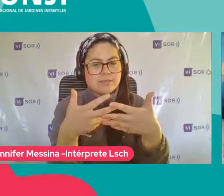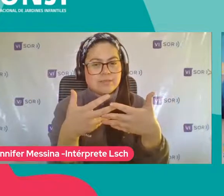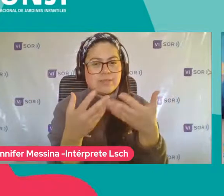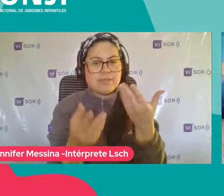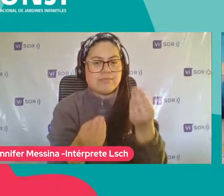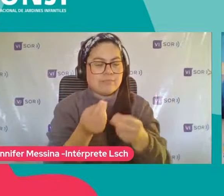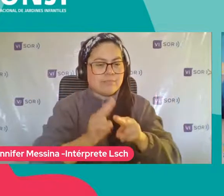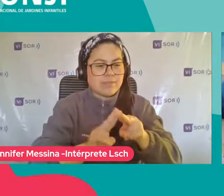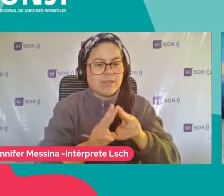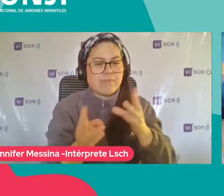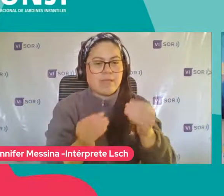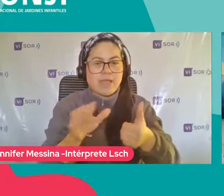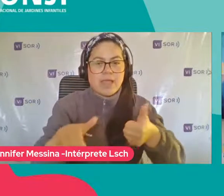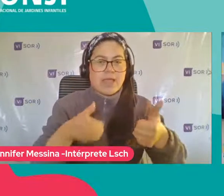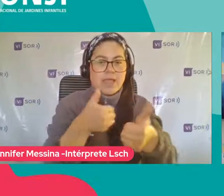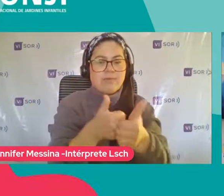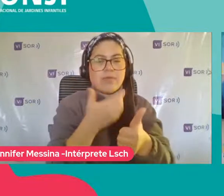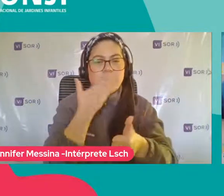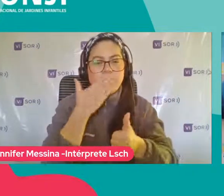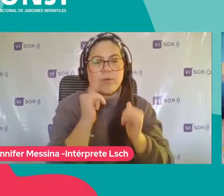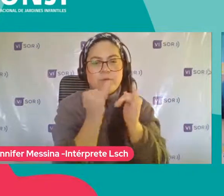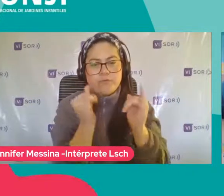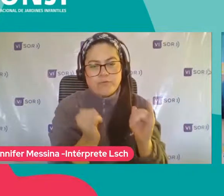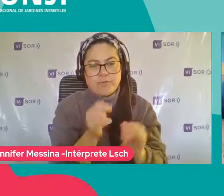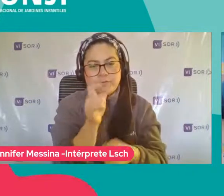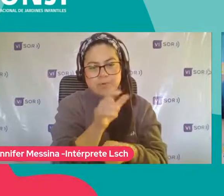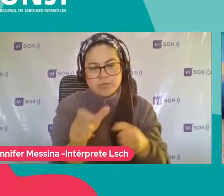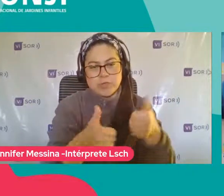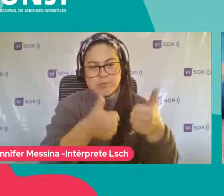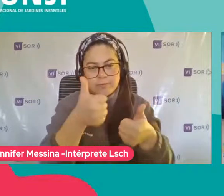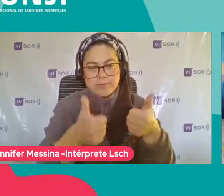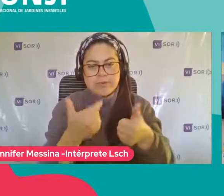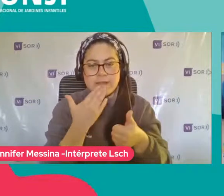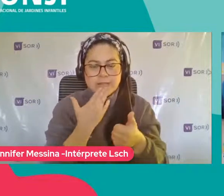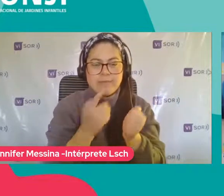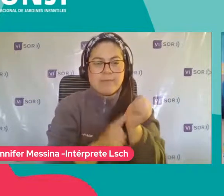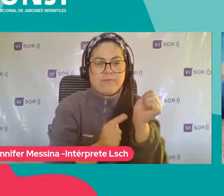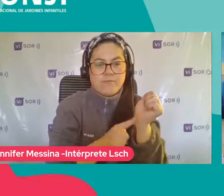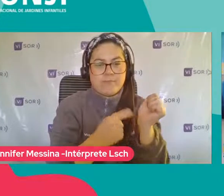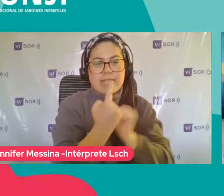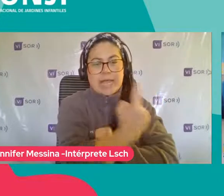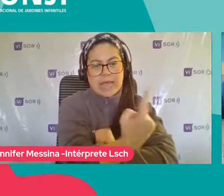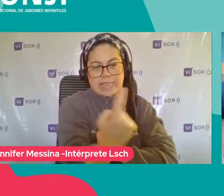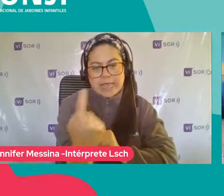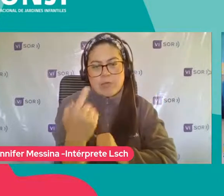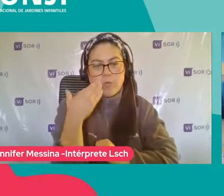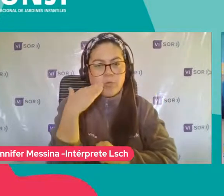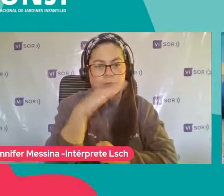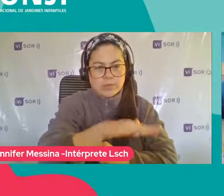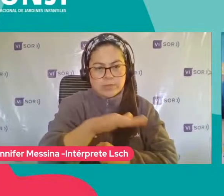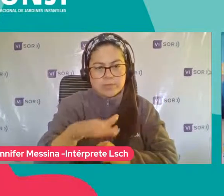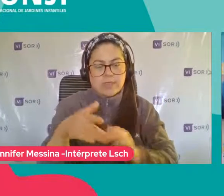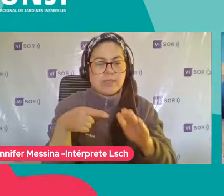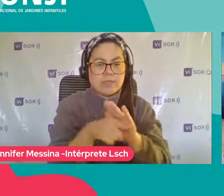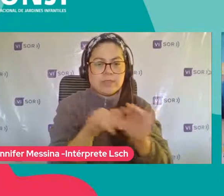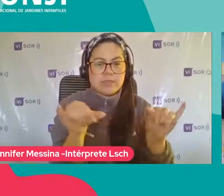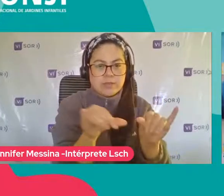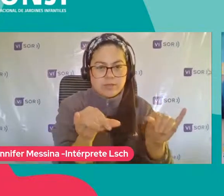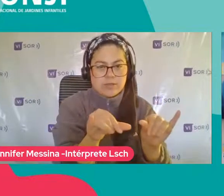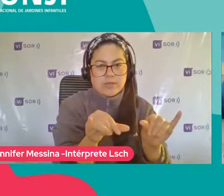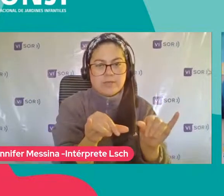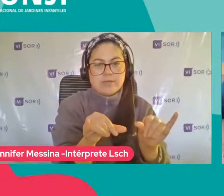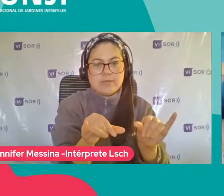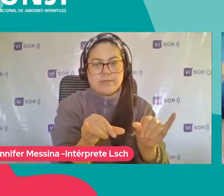mejor forma a nuestros profesionales Y como decía, a nuestra familia De cada niño y niña de nuestras unidades educativas A lo largo,